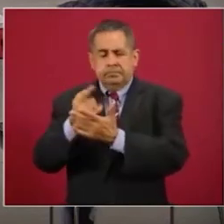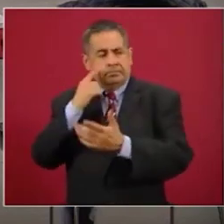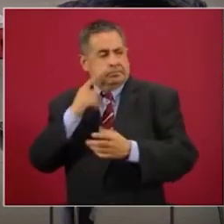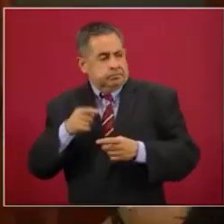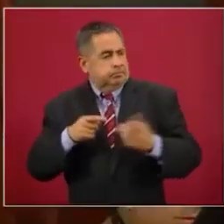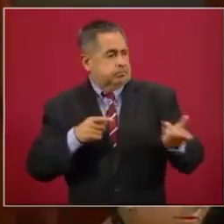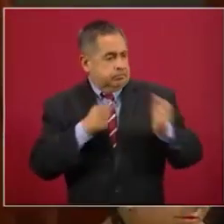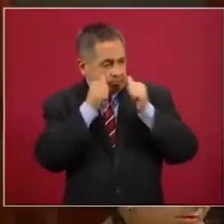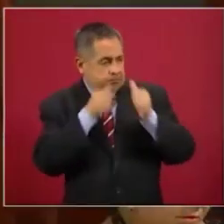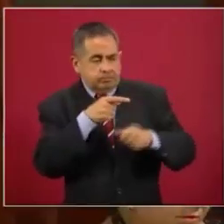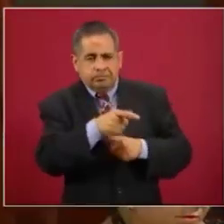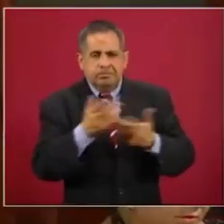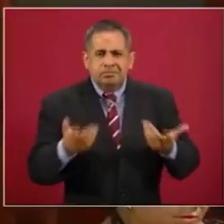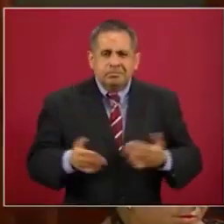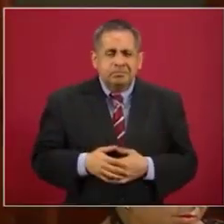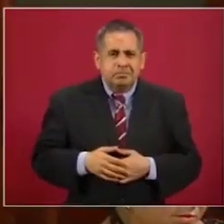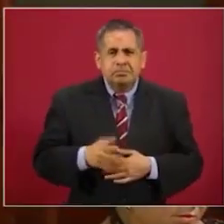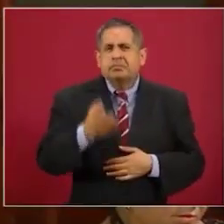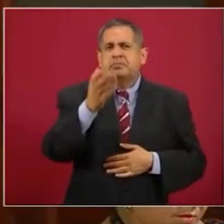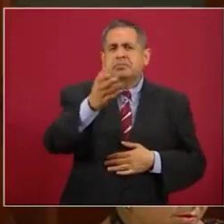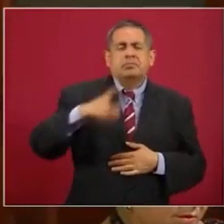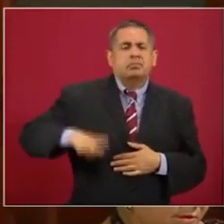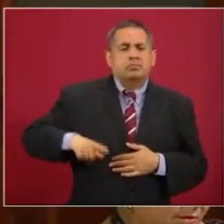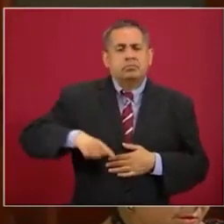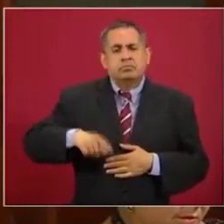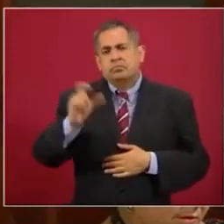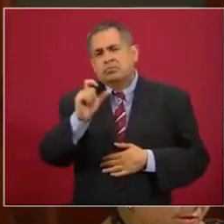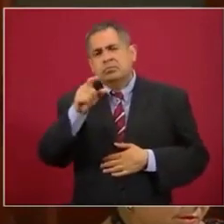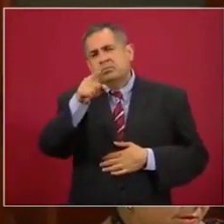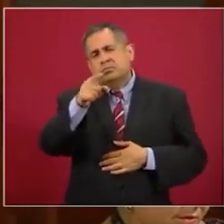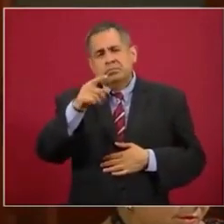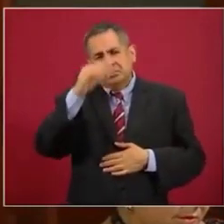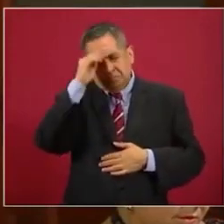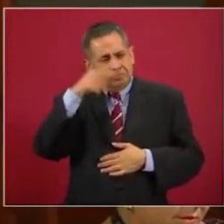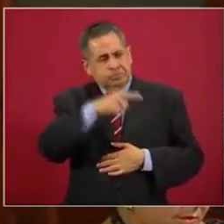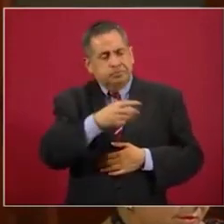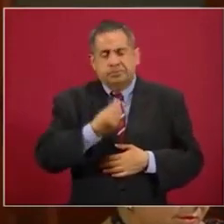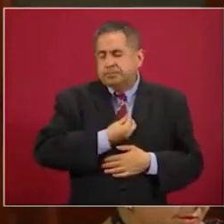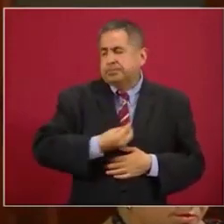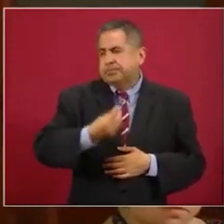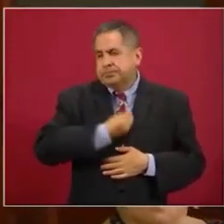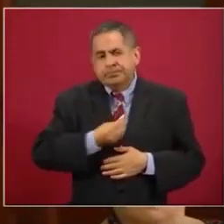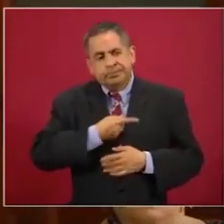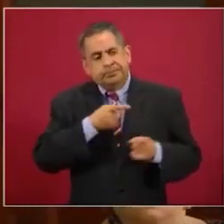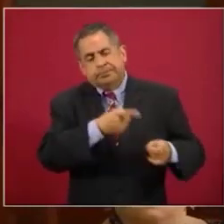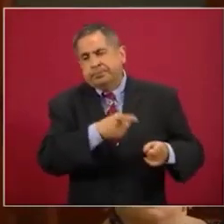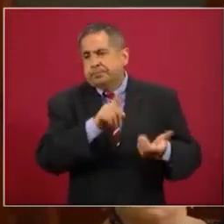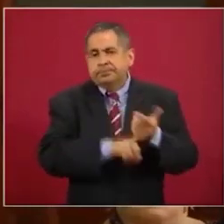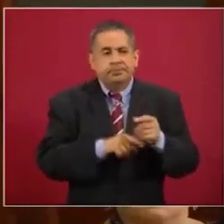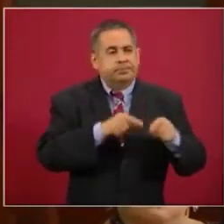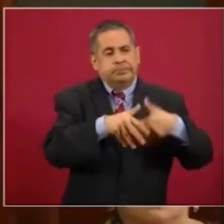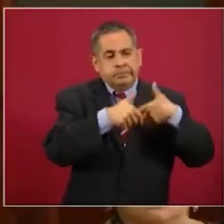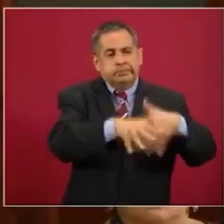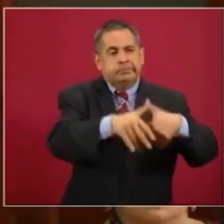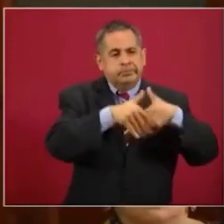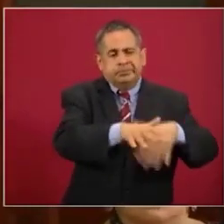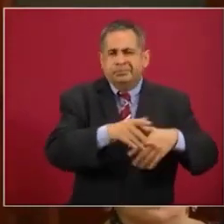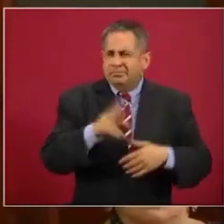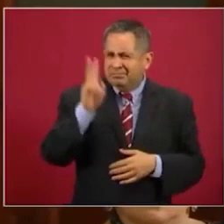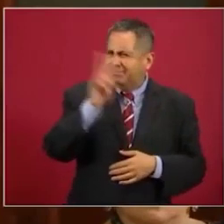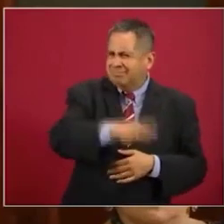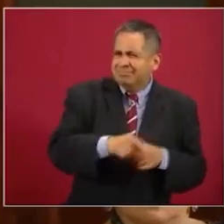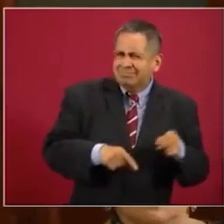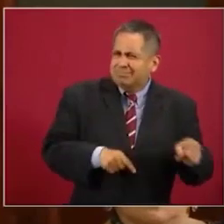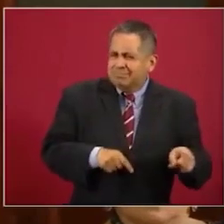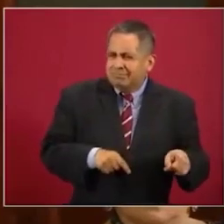lo que están buscando. ¿Su gobierno hasta cuándo va a seguir soportando estas manifestaciones que en realidad